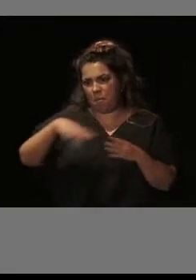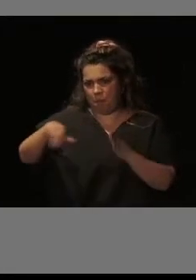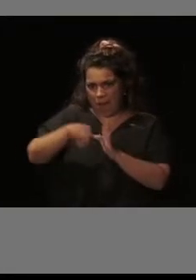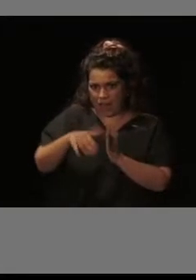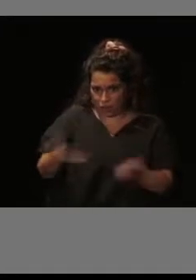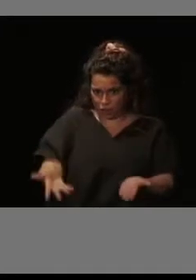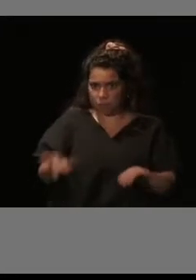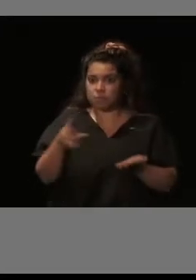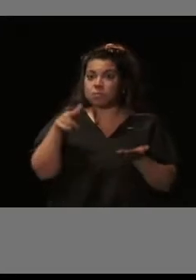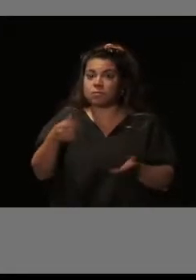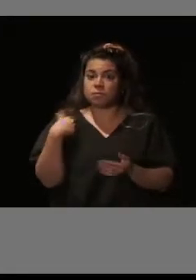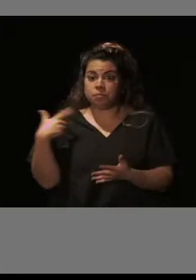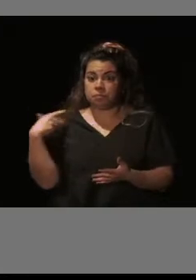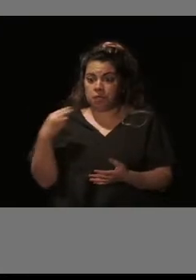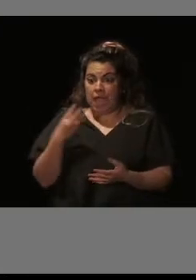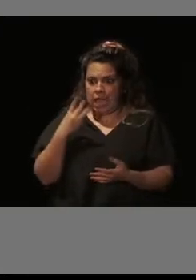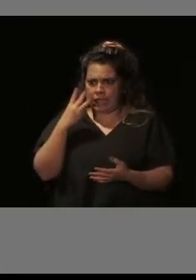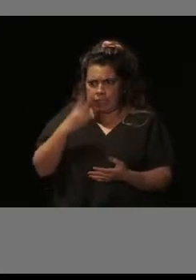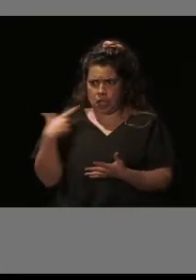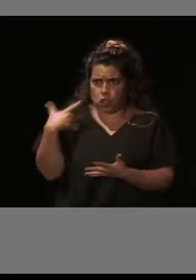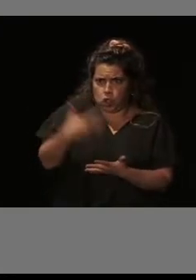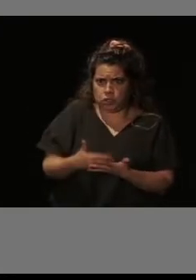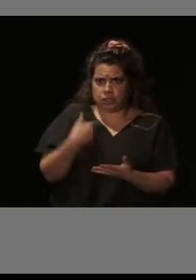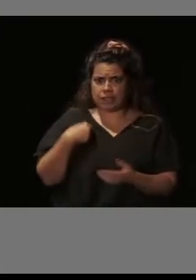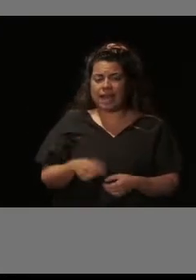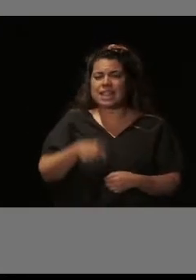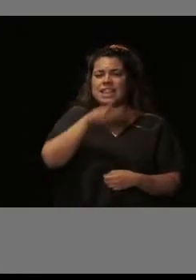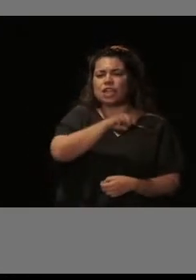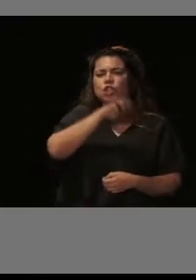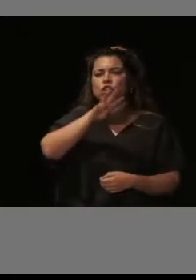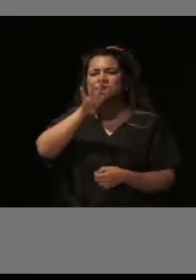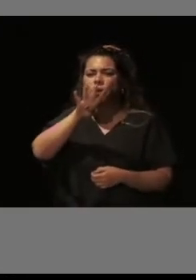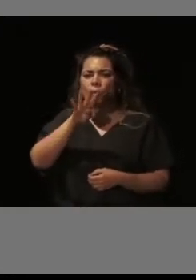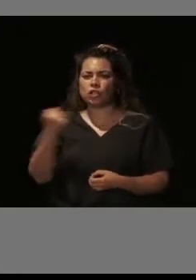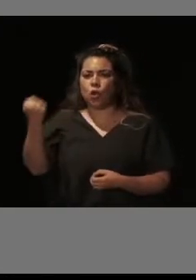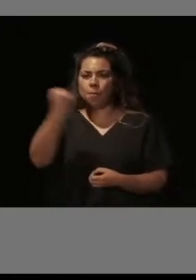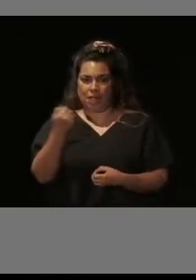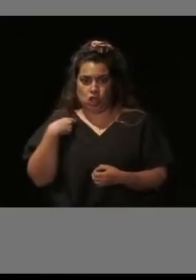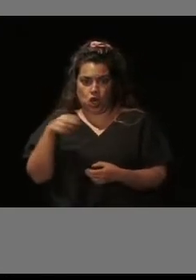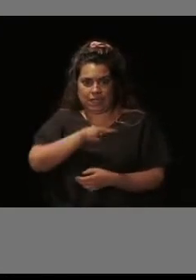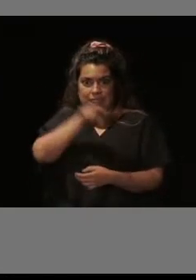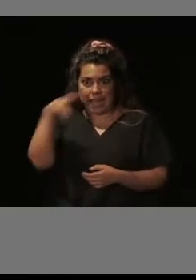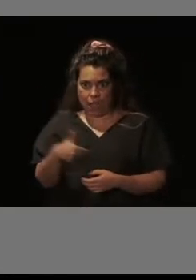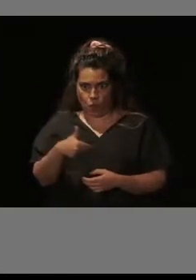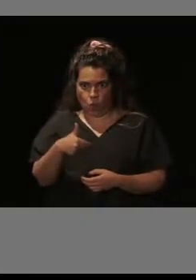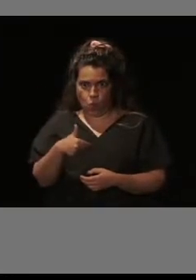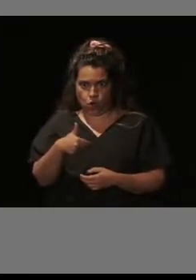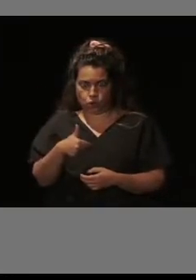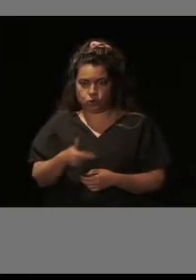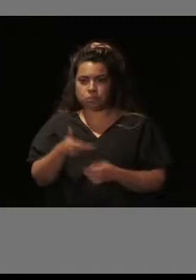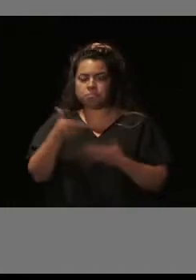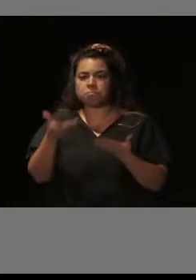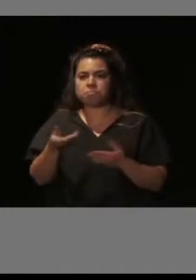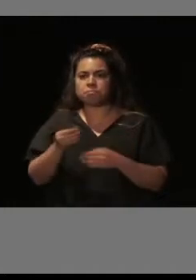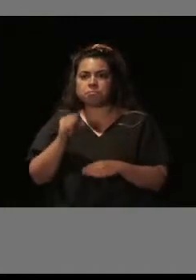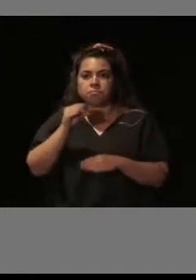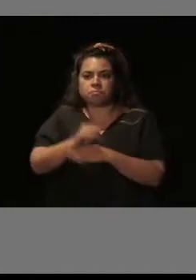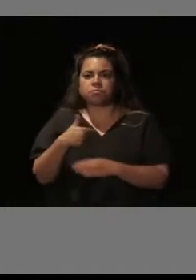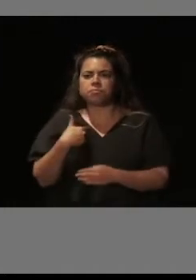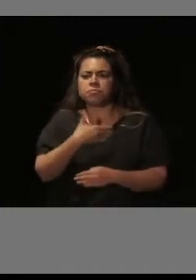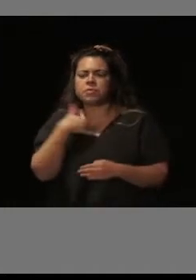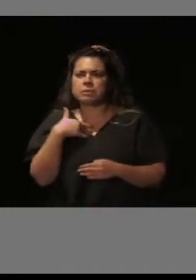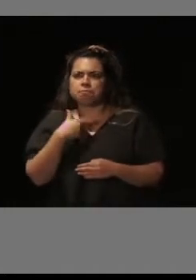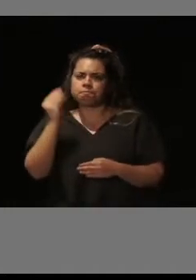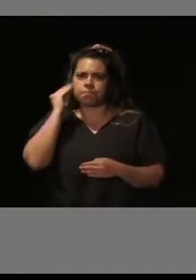que se ha hecho en estos tres años, alcanza los 134 millones de euros y se ha estructurado con esa idea de vivienda, edificio,